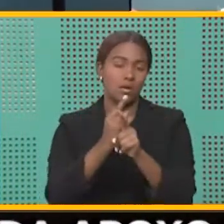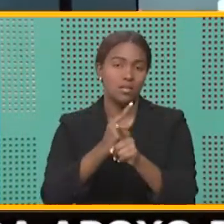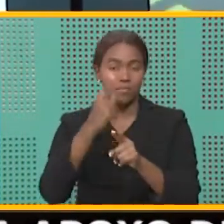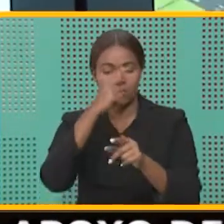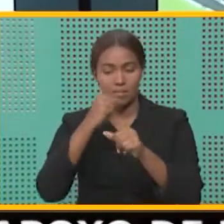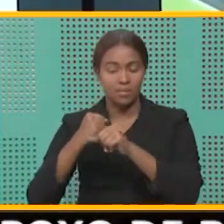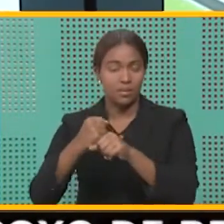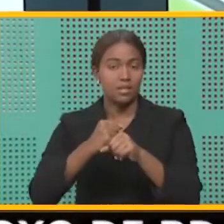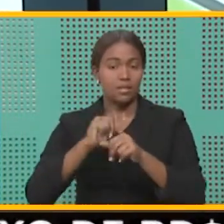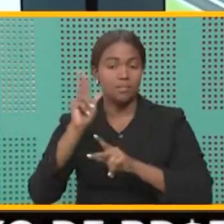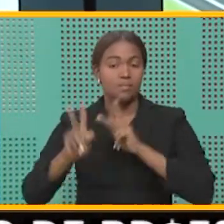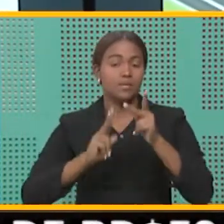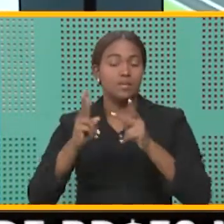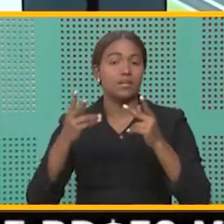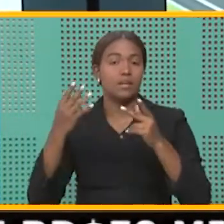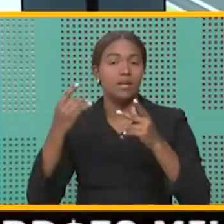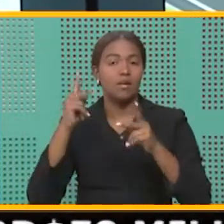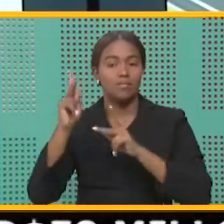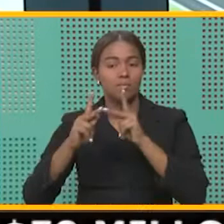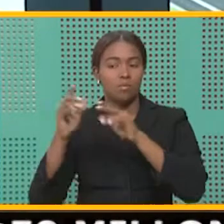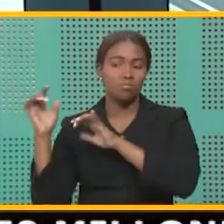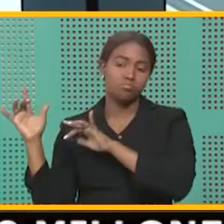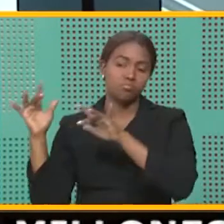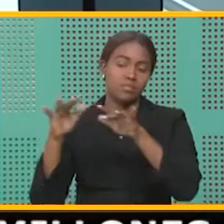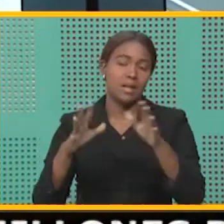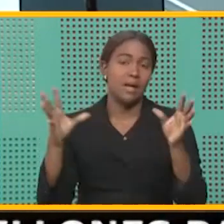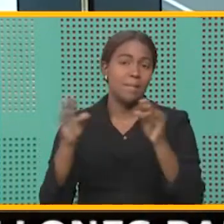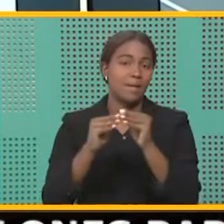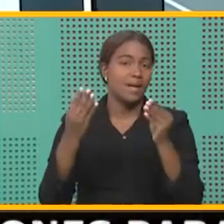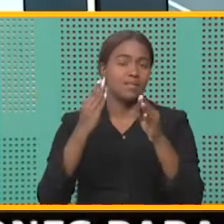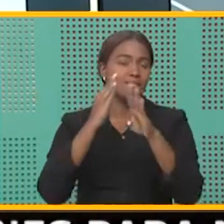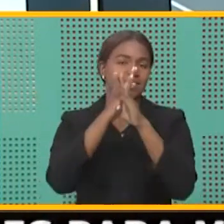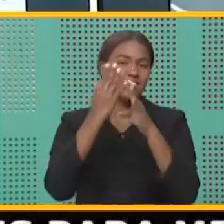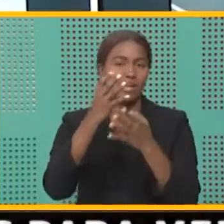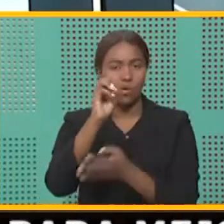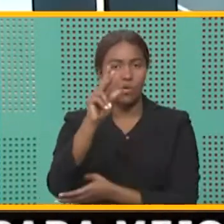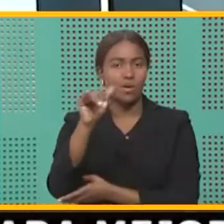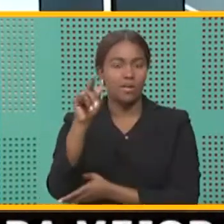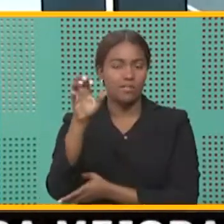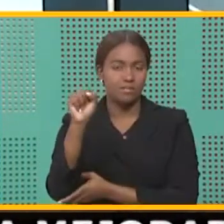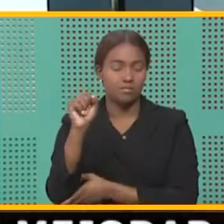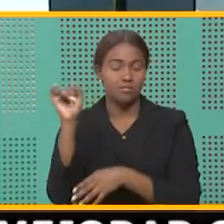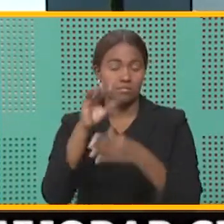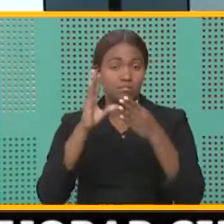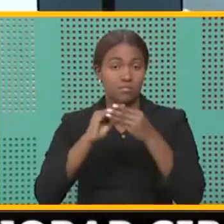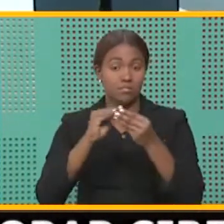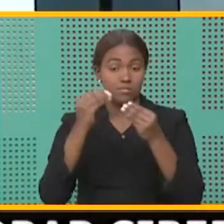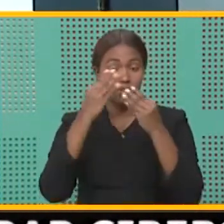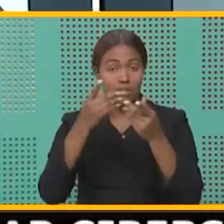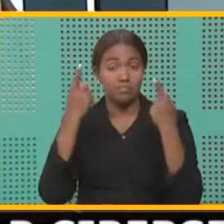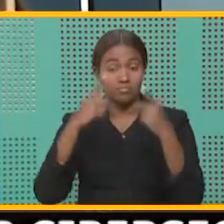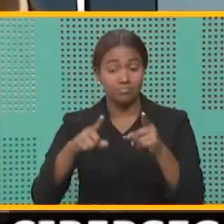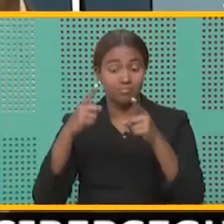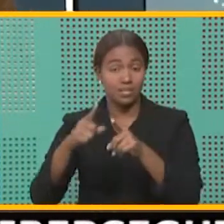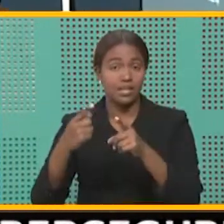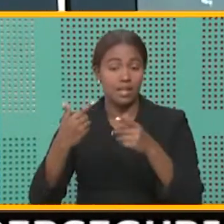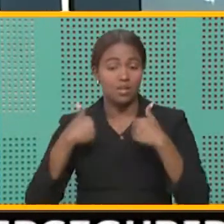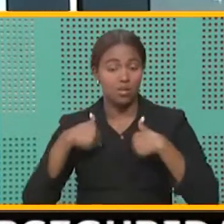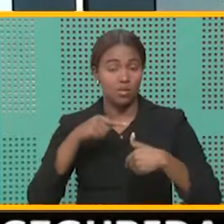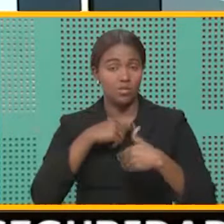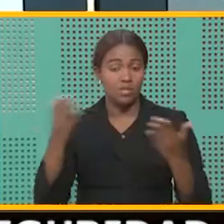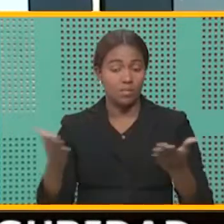población de la llegada de más coronavirus. Efectivamente, como señalas, los casos que hemos recibido han sido de viajeros